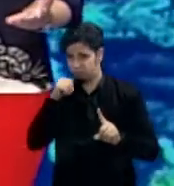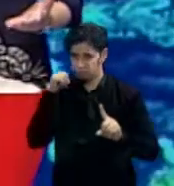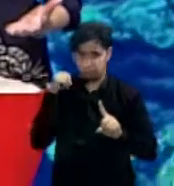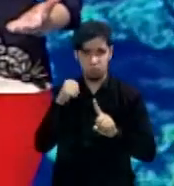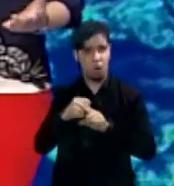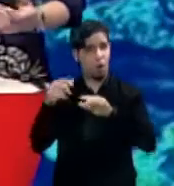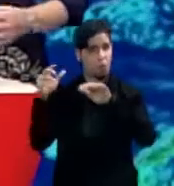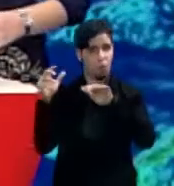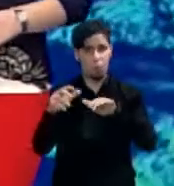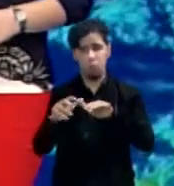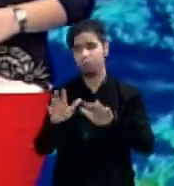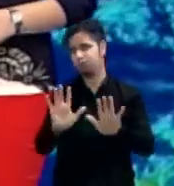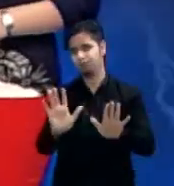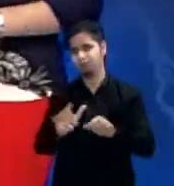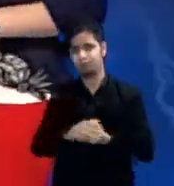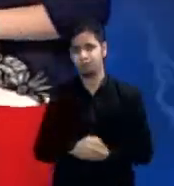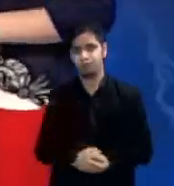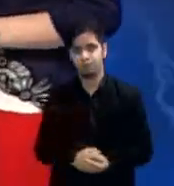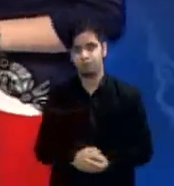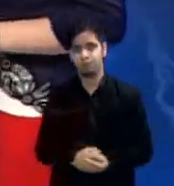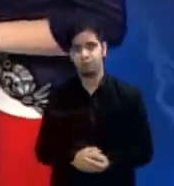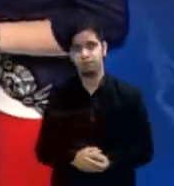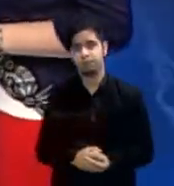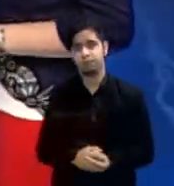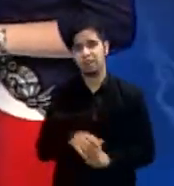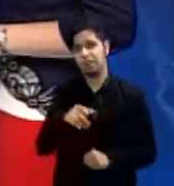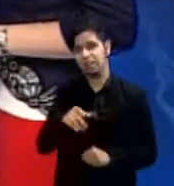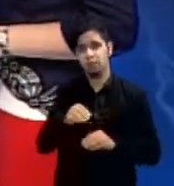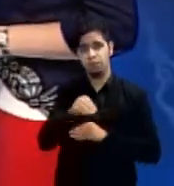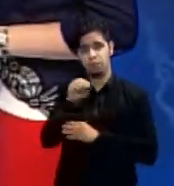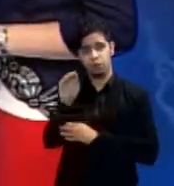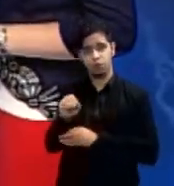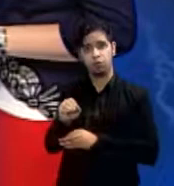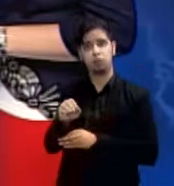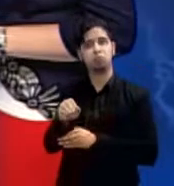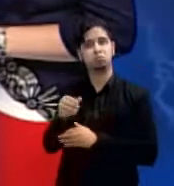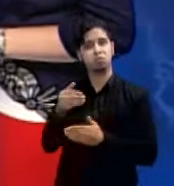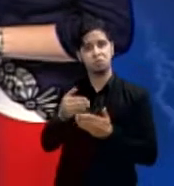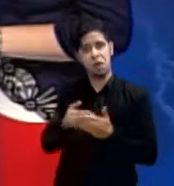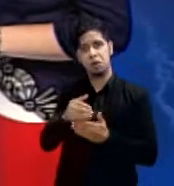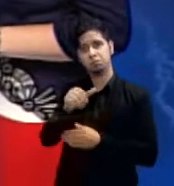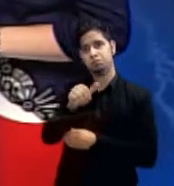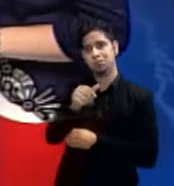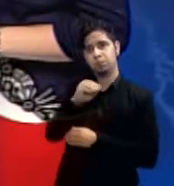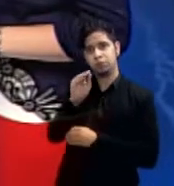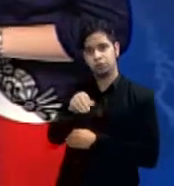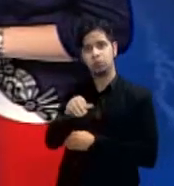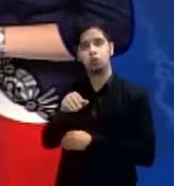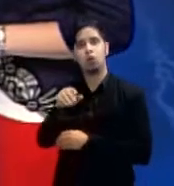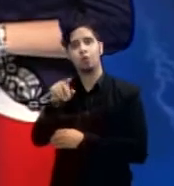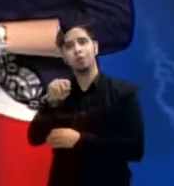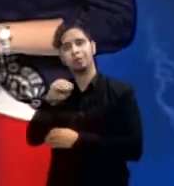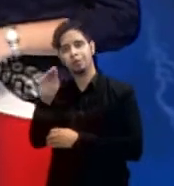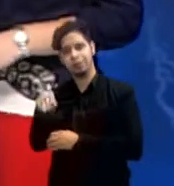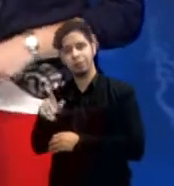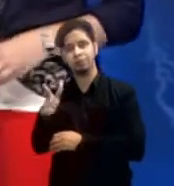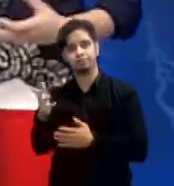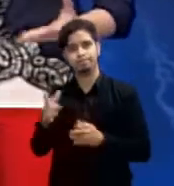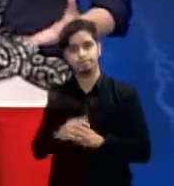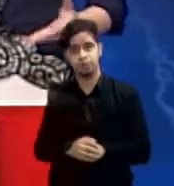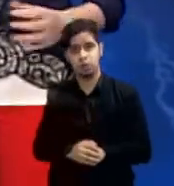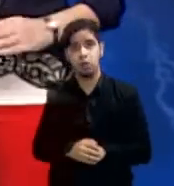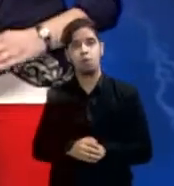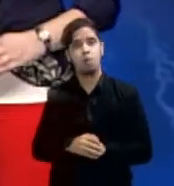bastante actividad de lluvia. Esa probabilidad de aguaceros ronda entre los 10% y 30% de probabilidad. Más bien